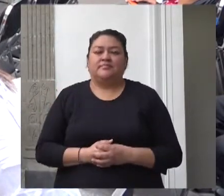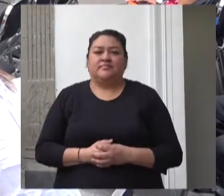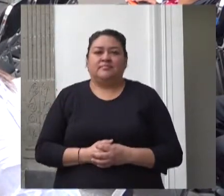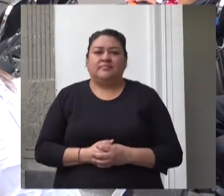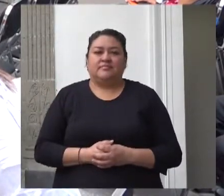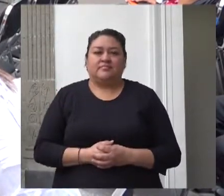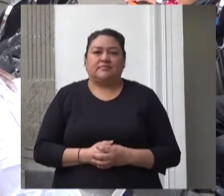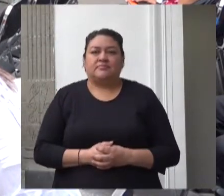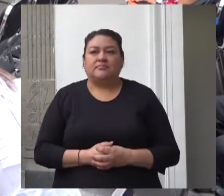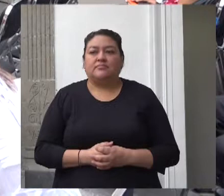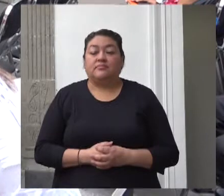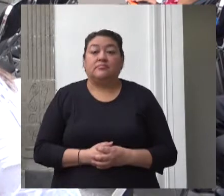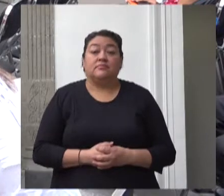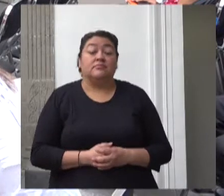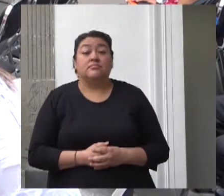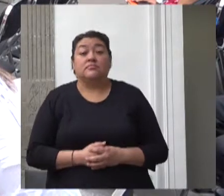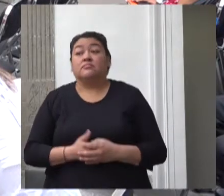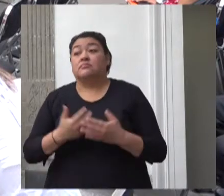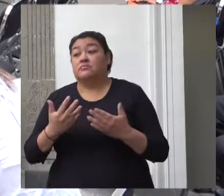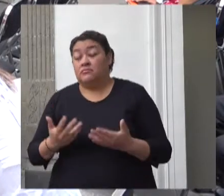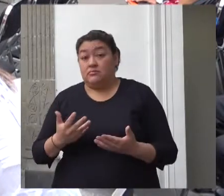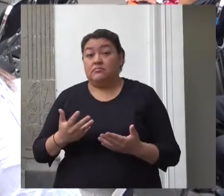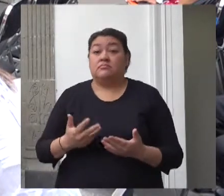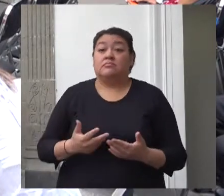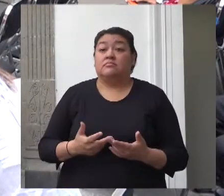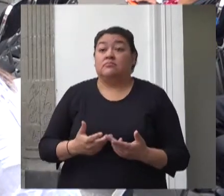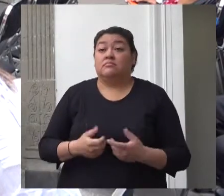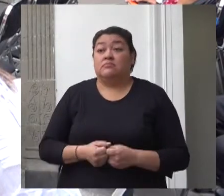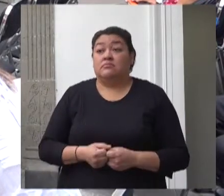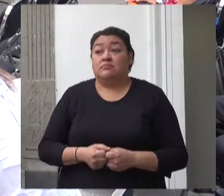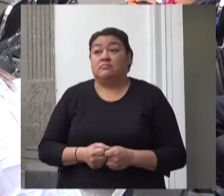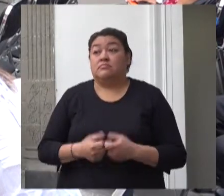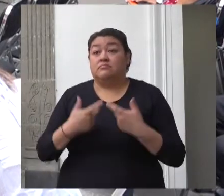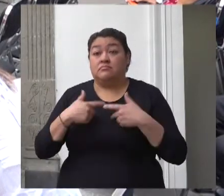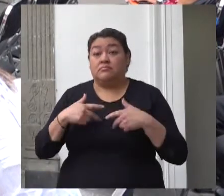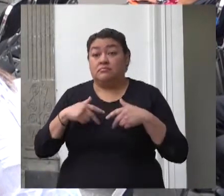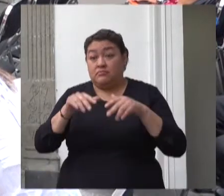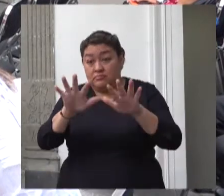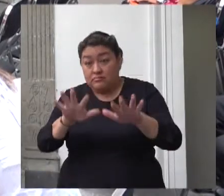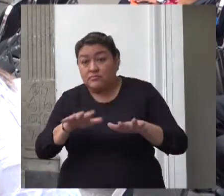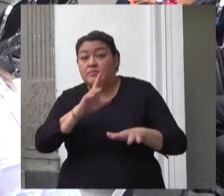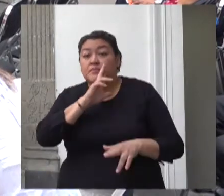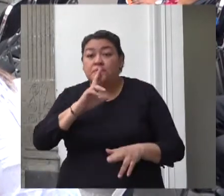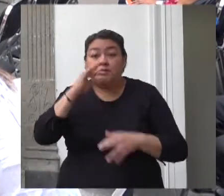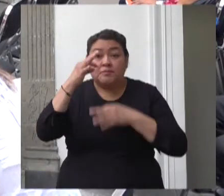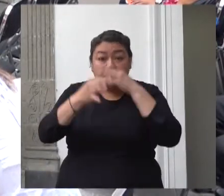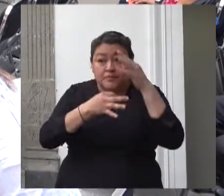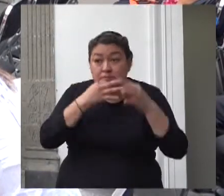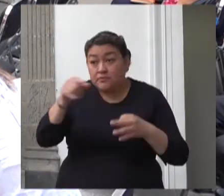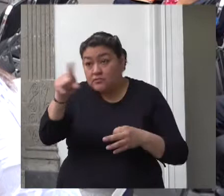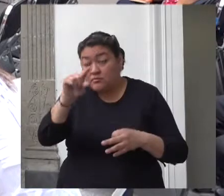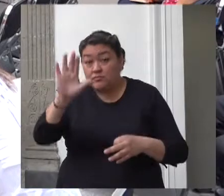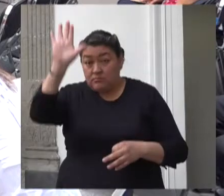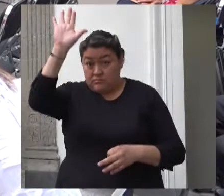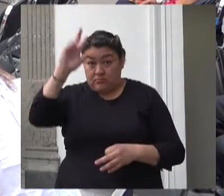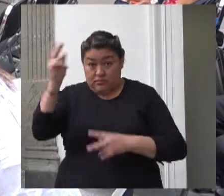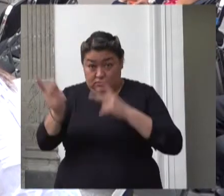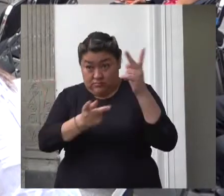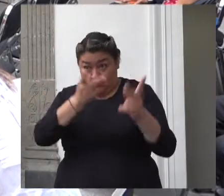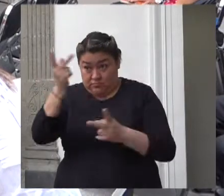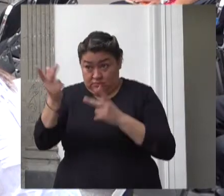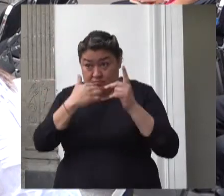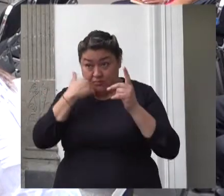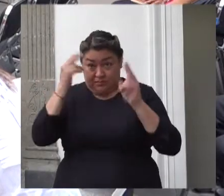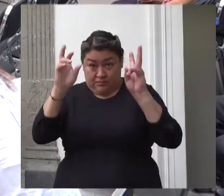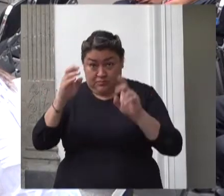si hubiese de parte de los representantes de los medios alguna pregunta relativa